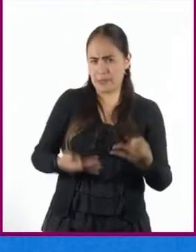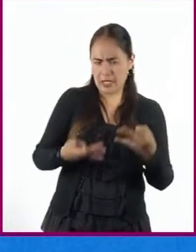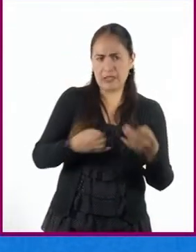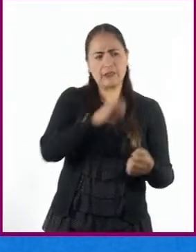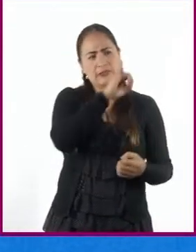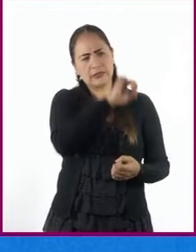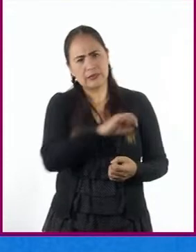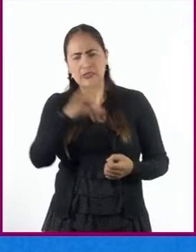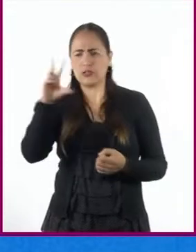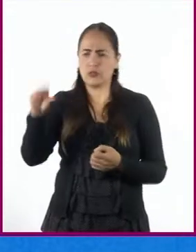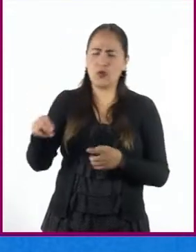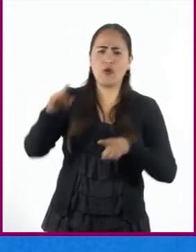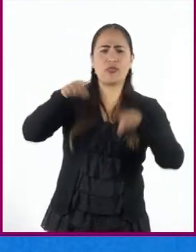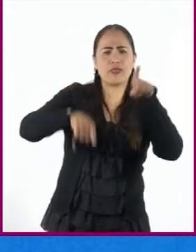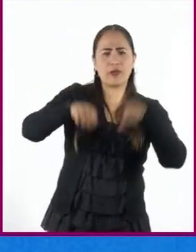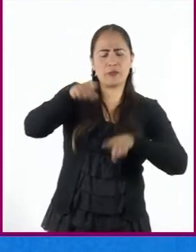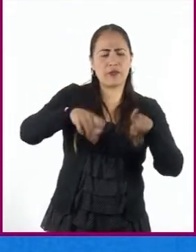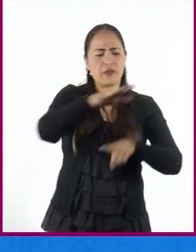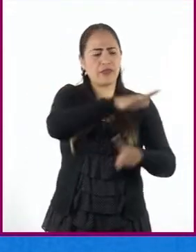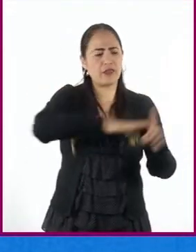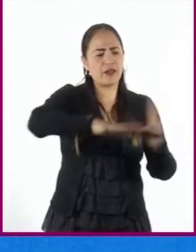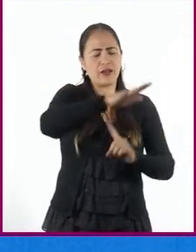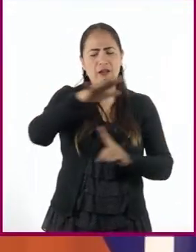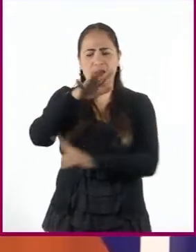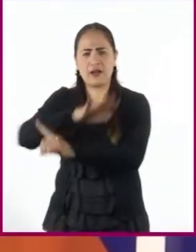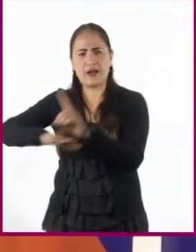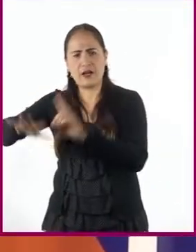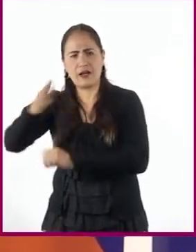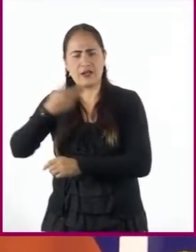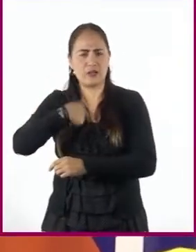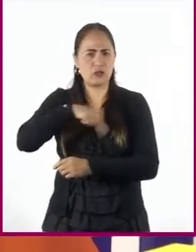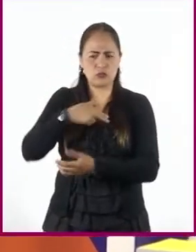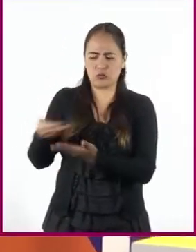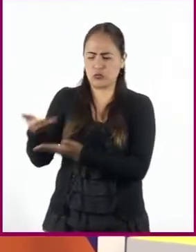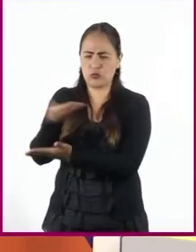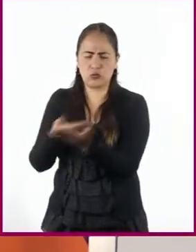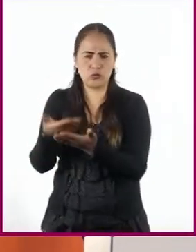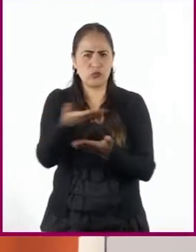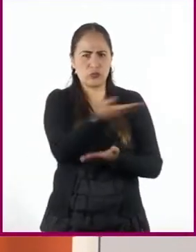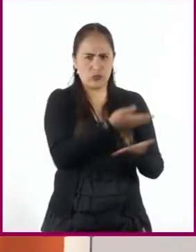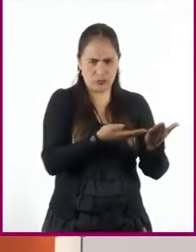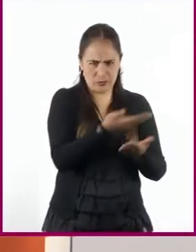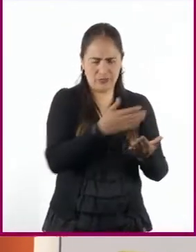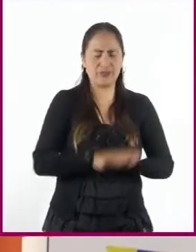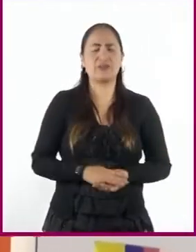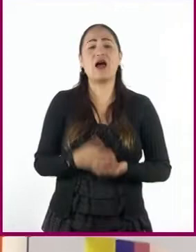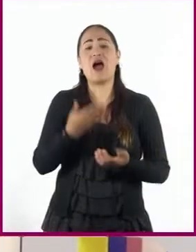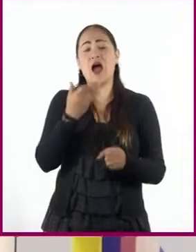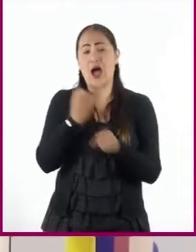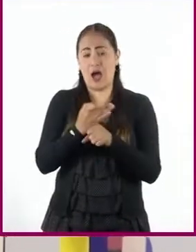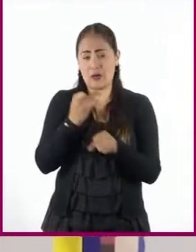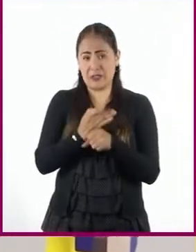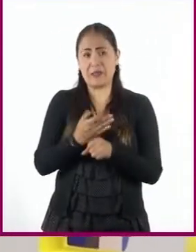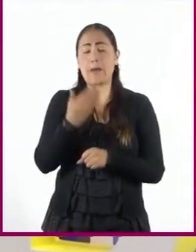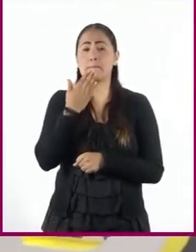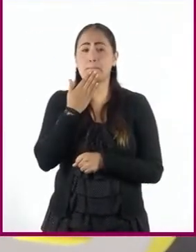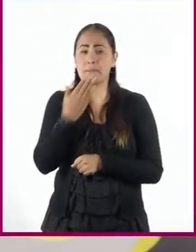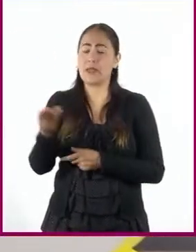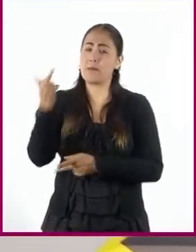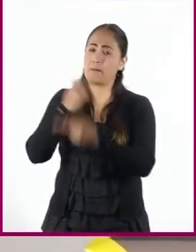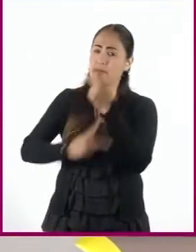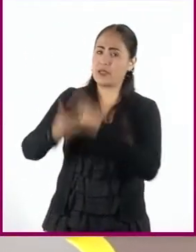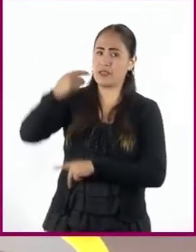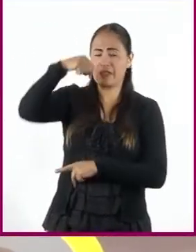expresamos de acuerdo con el contexto en el que nos encontremos. En este caso, en lugar de dar la bienvenida a una